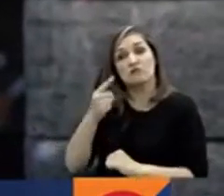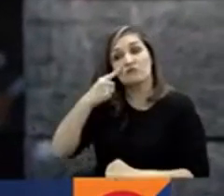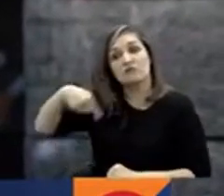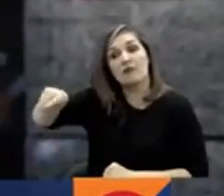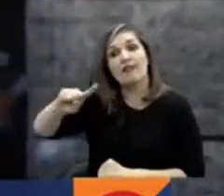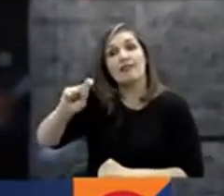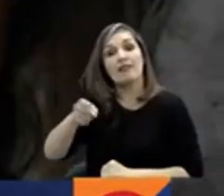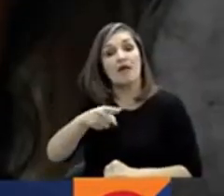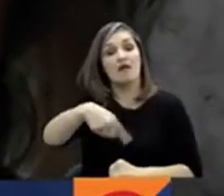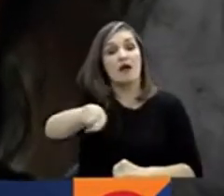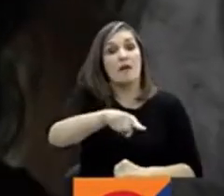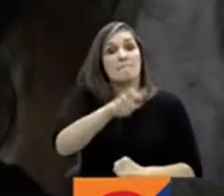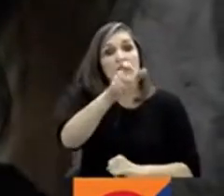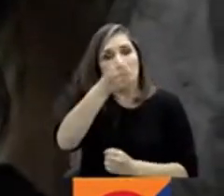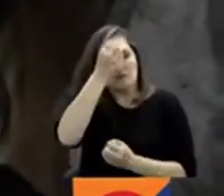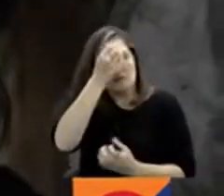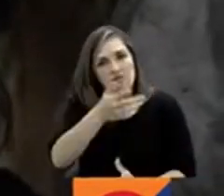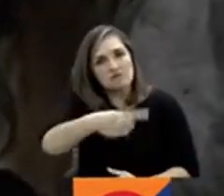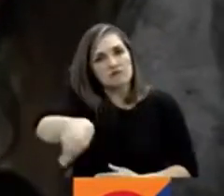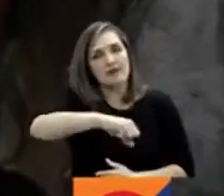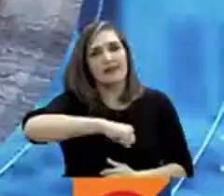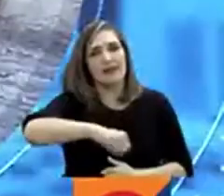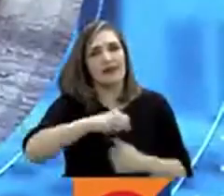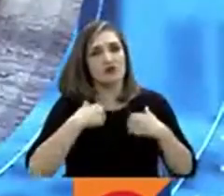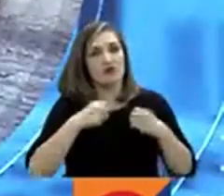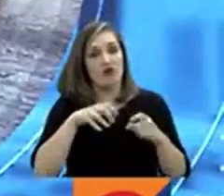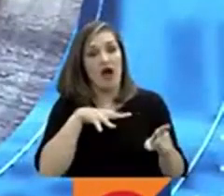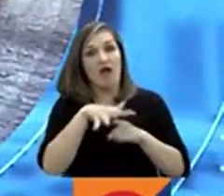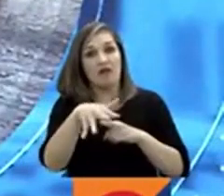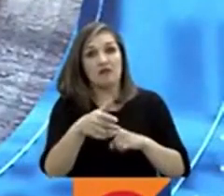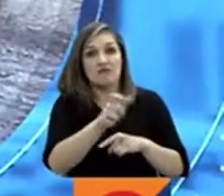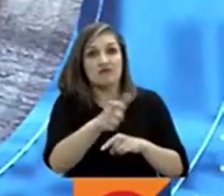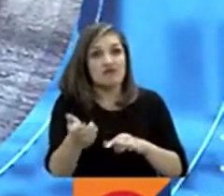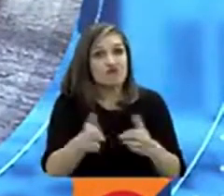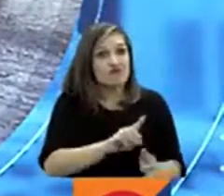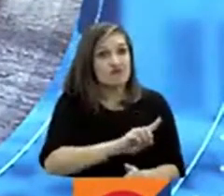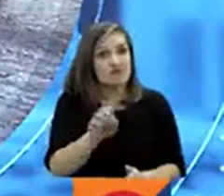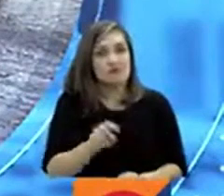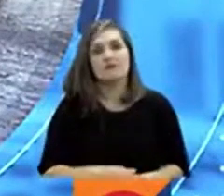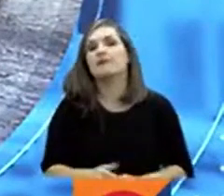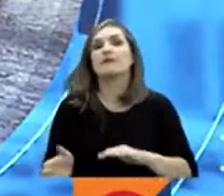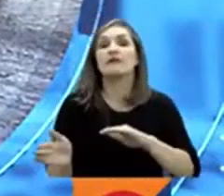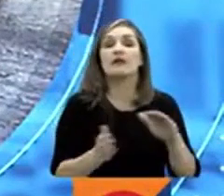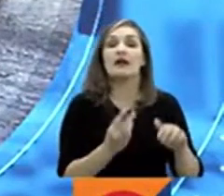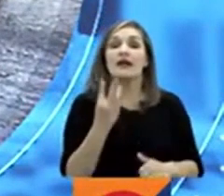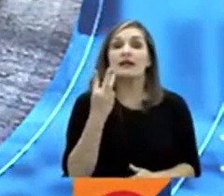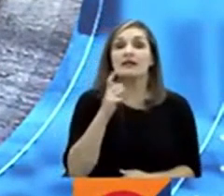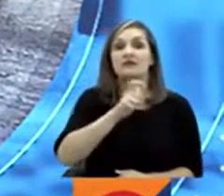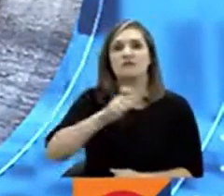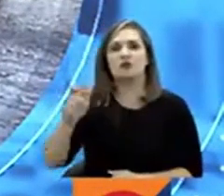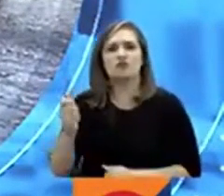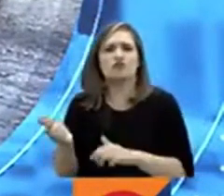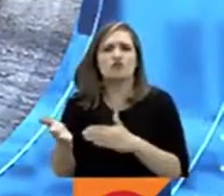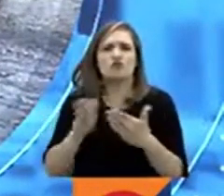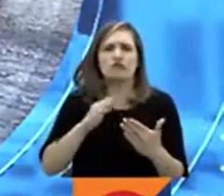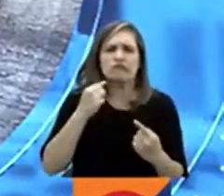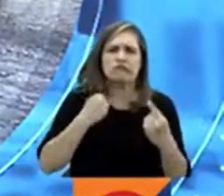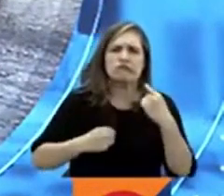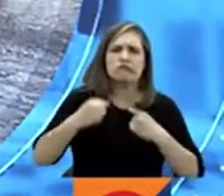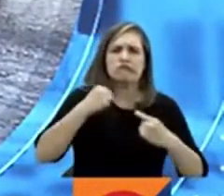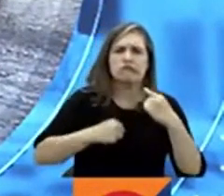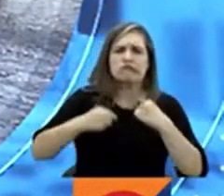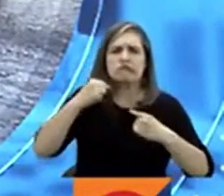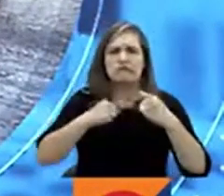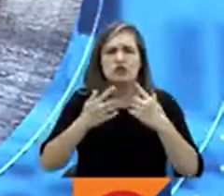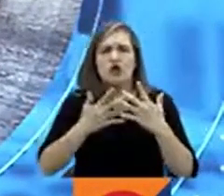exigirse para no afectar la vida de los colombianos. Tres personas resultaron heridas durante una azonada en la estación de policía y la